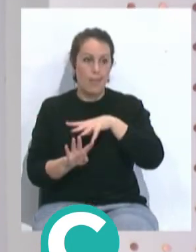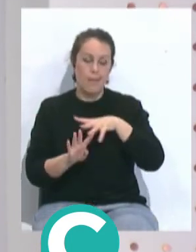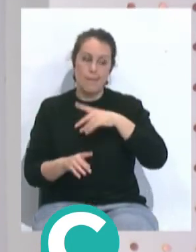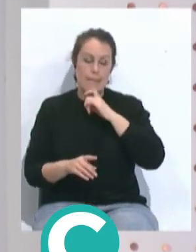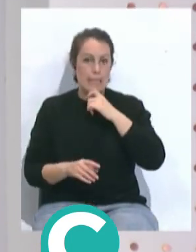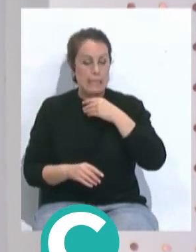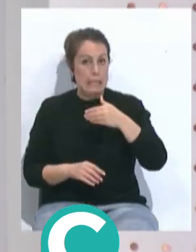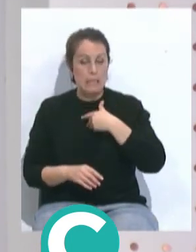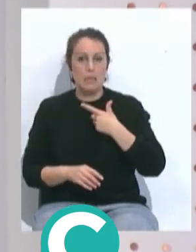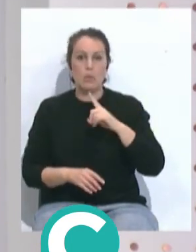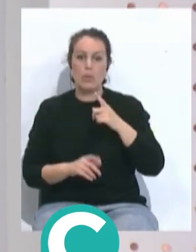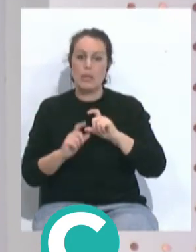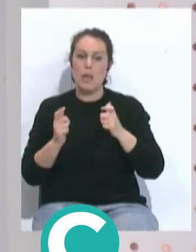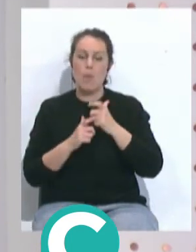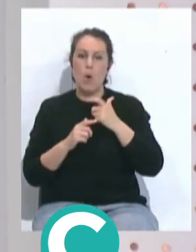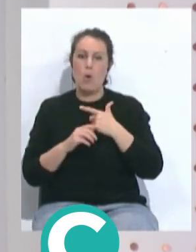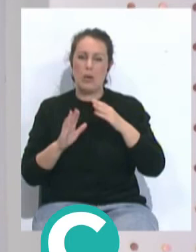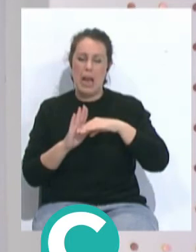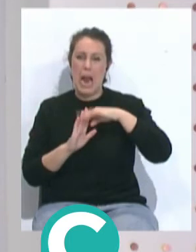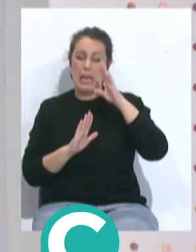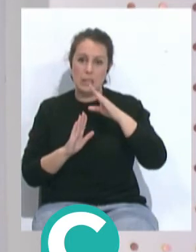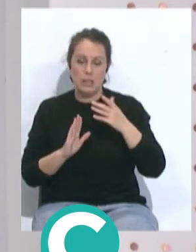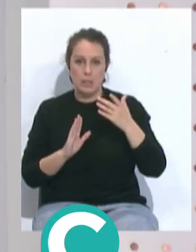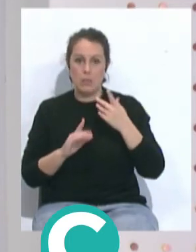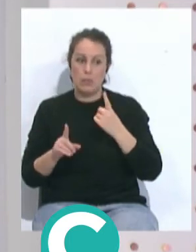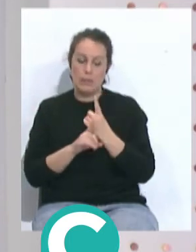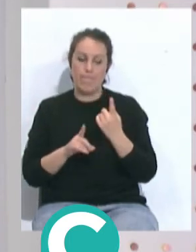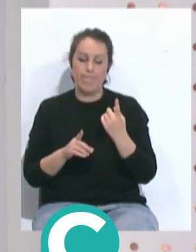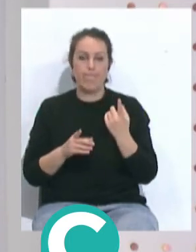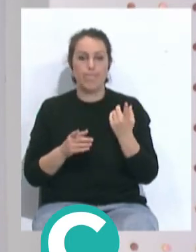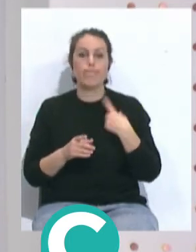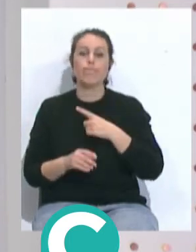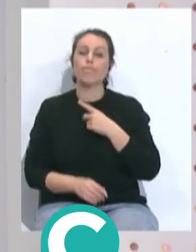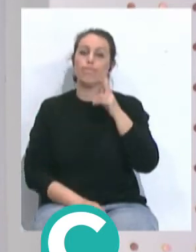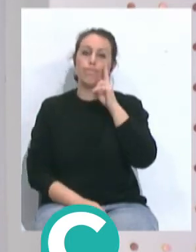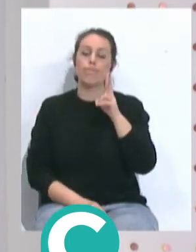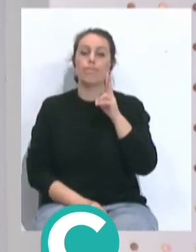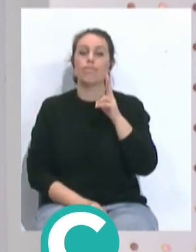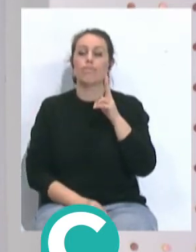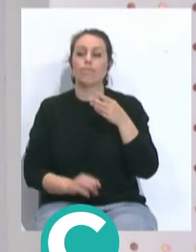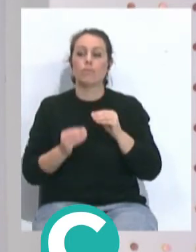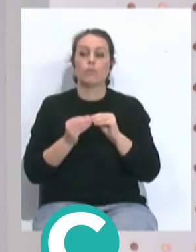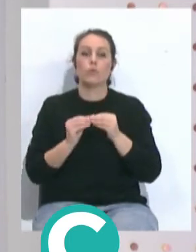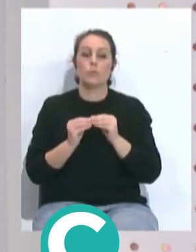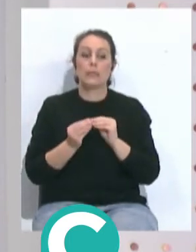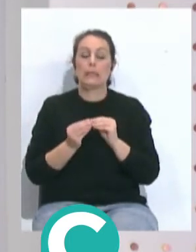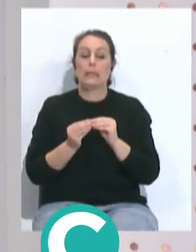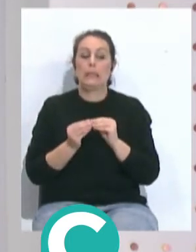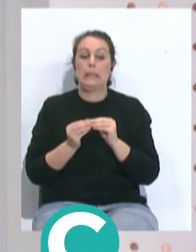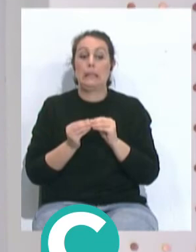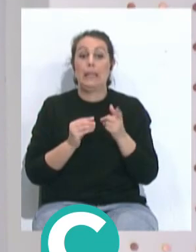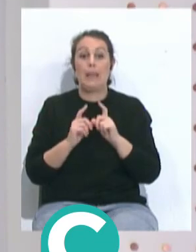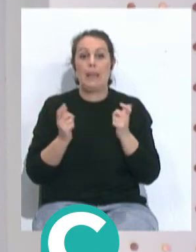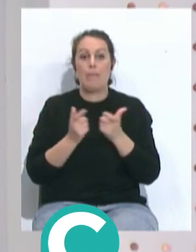es complicado frente a uno o dos equipos de la parte alta de la tabla clasificatoria, vamos a ver de qué manera responden esos